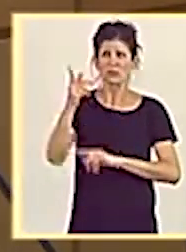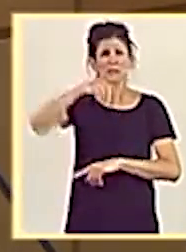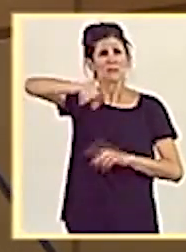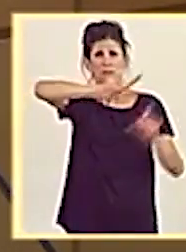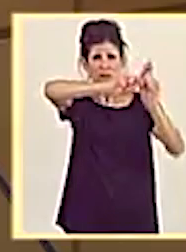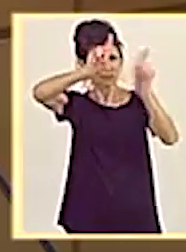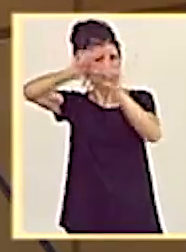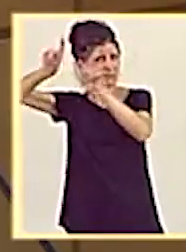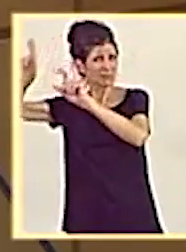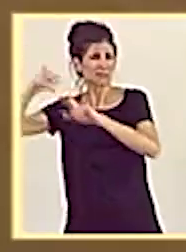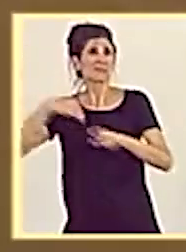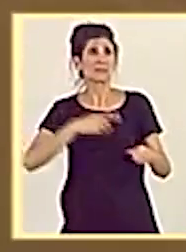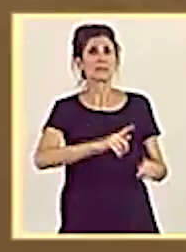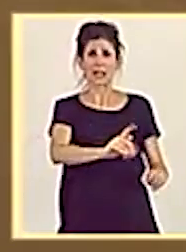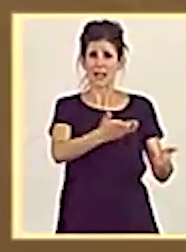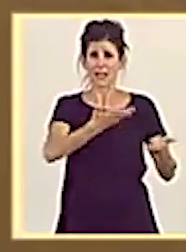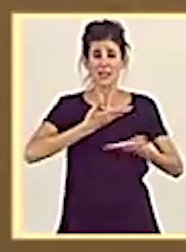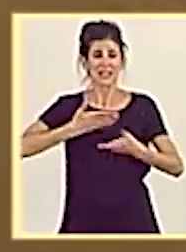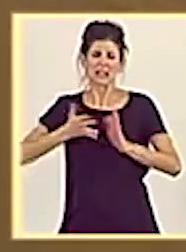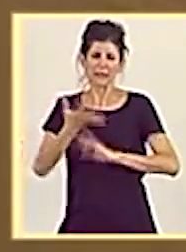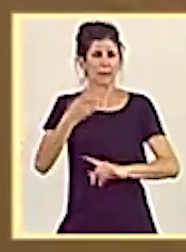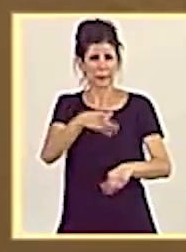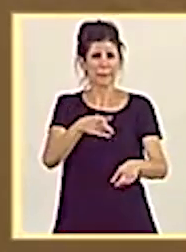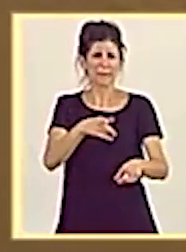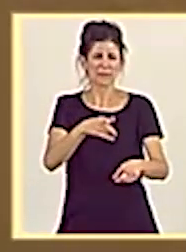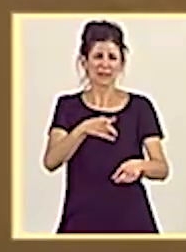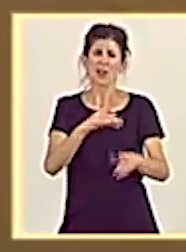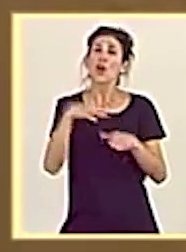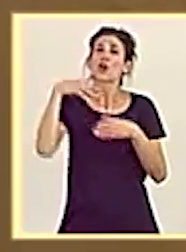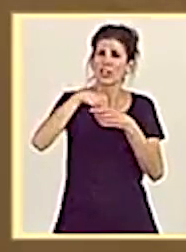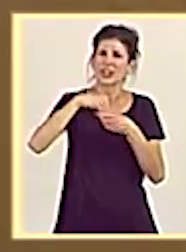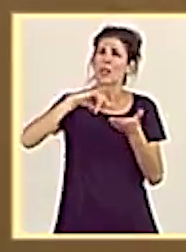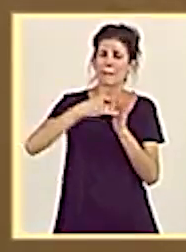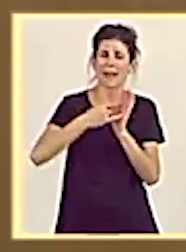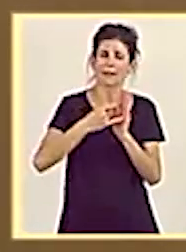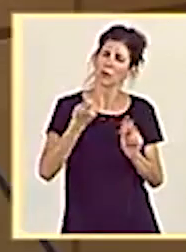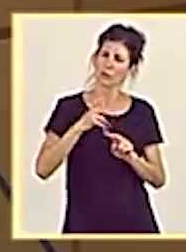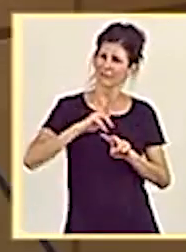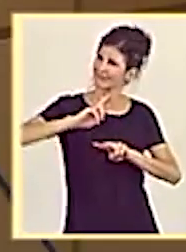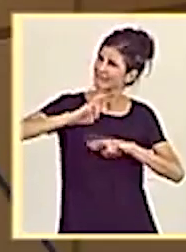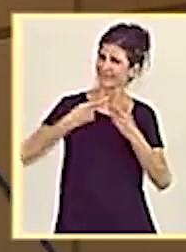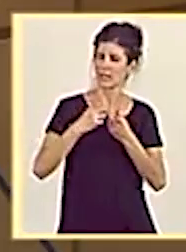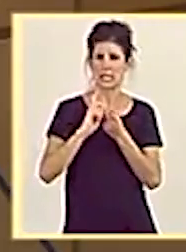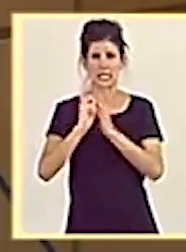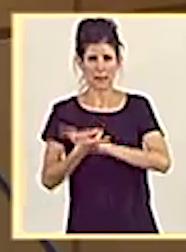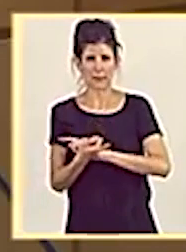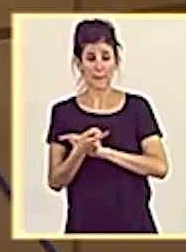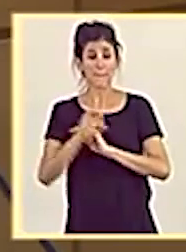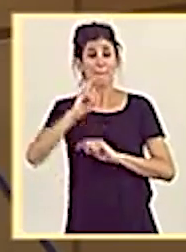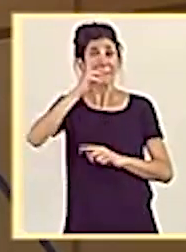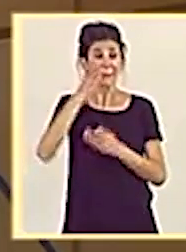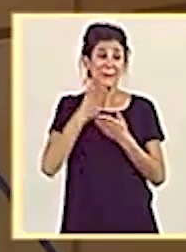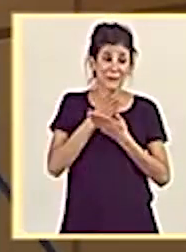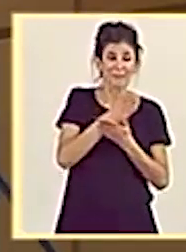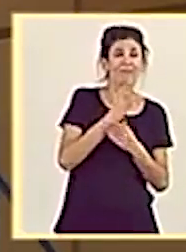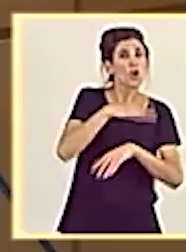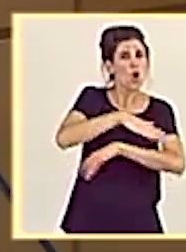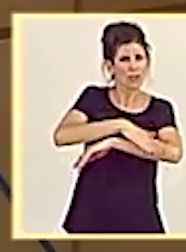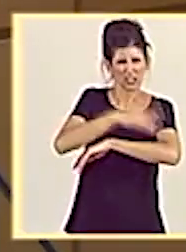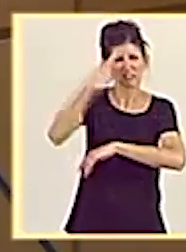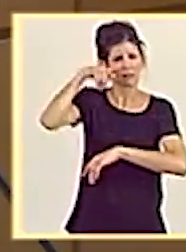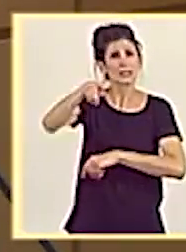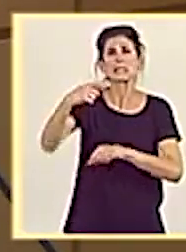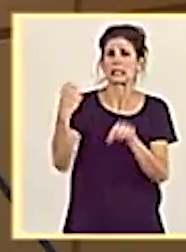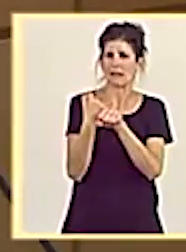entidades y organizaciones, rectifique el contenido de este plan. Por otro lado, sabemos que el Gobierno, usted está